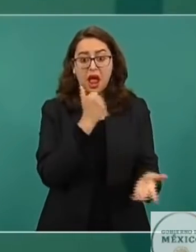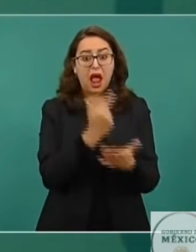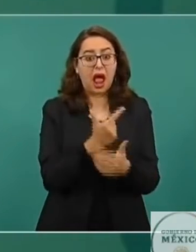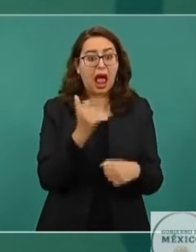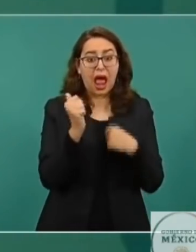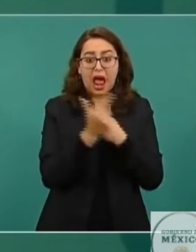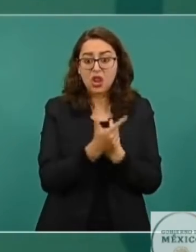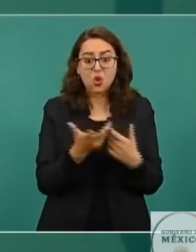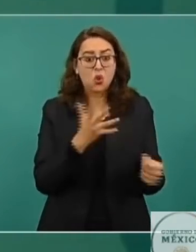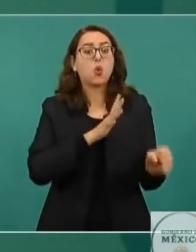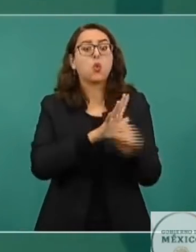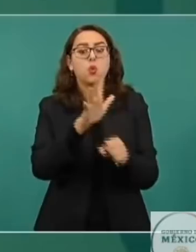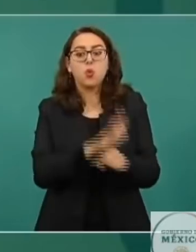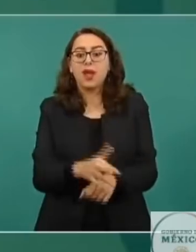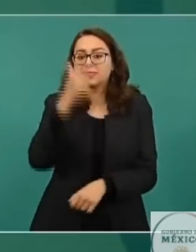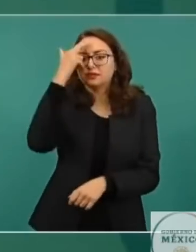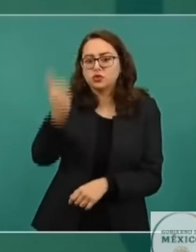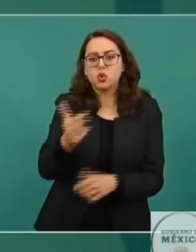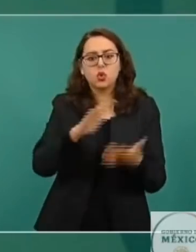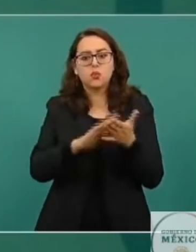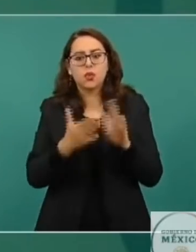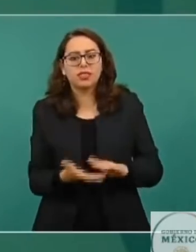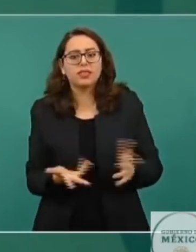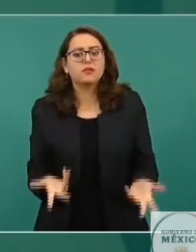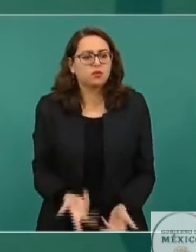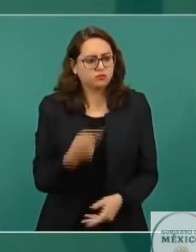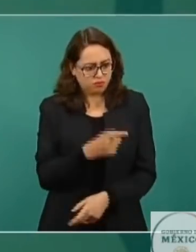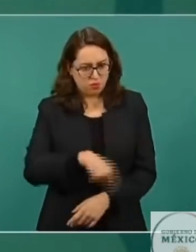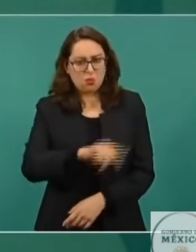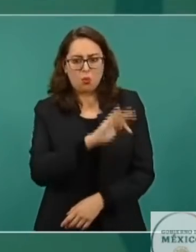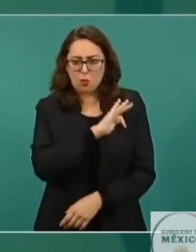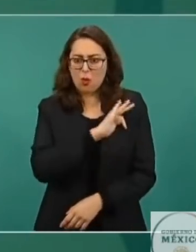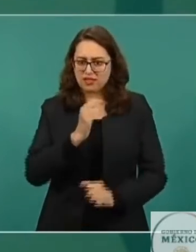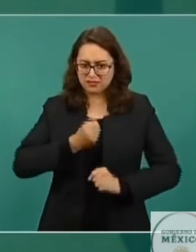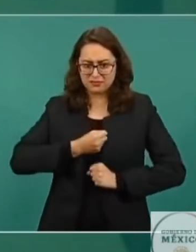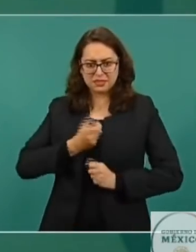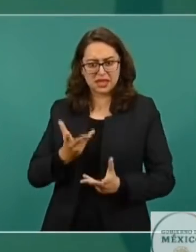¿Cuáles fueron sus motivaciones? O sea, puede hablar.